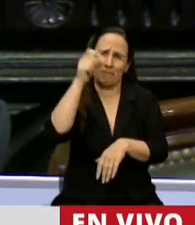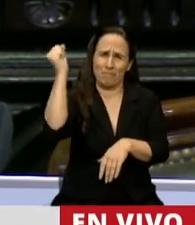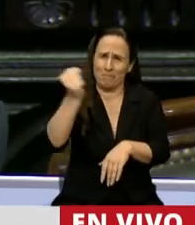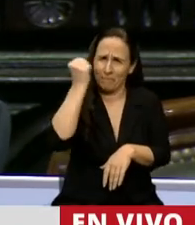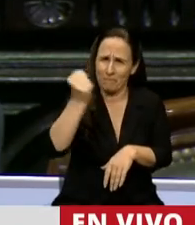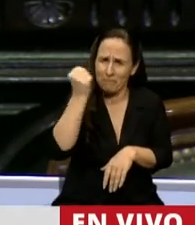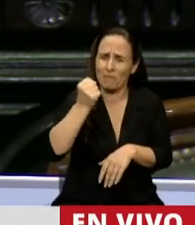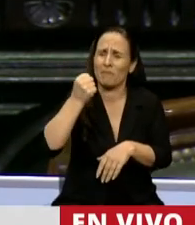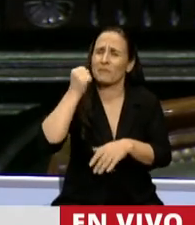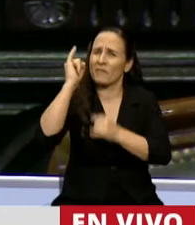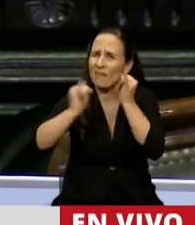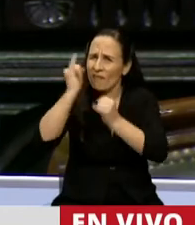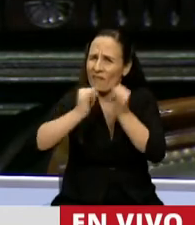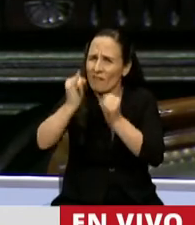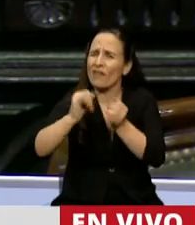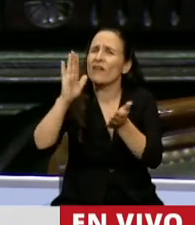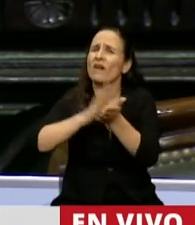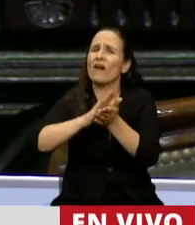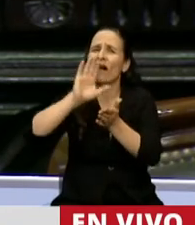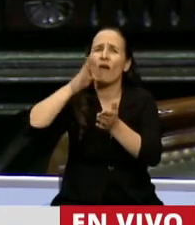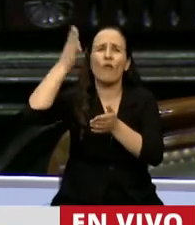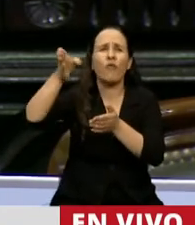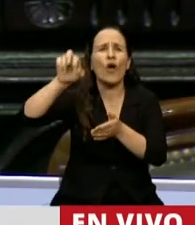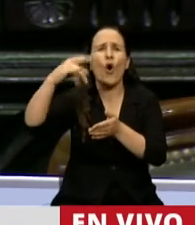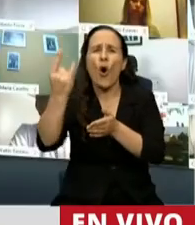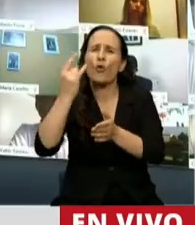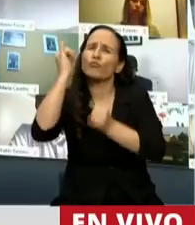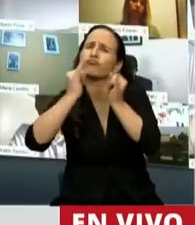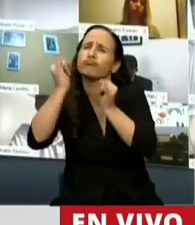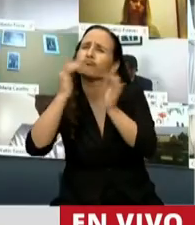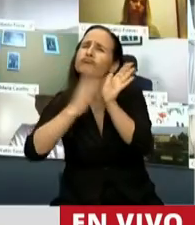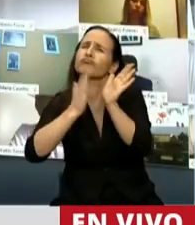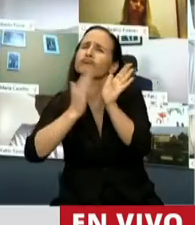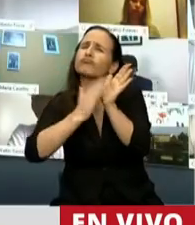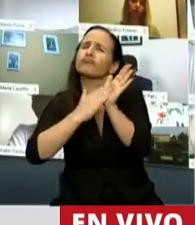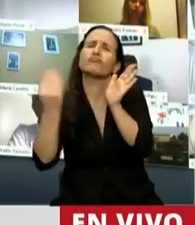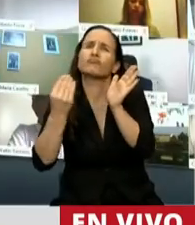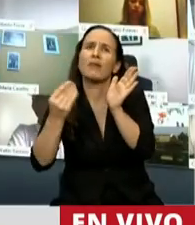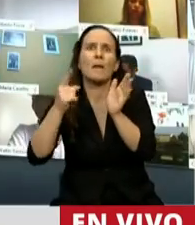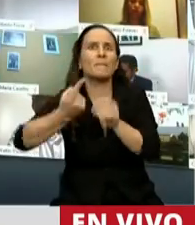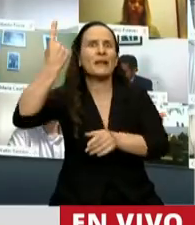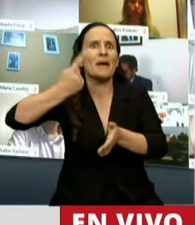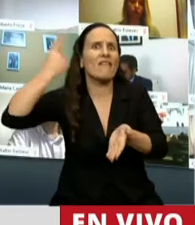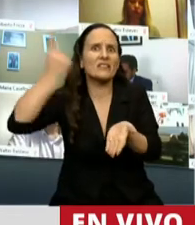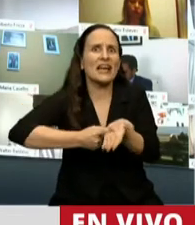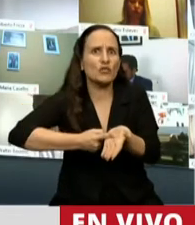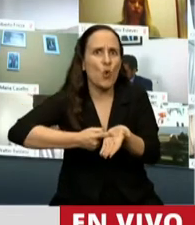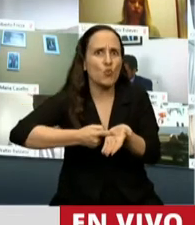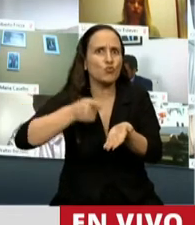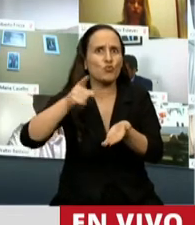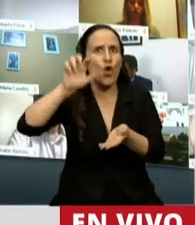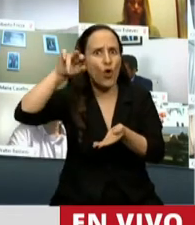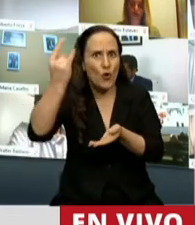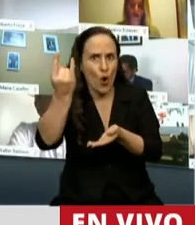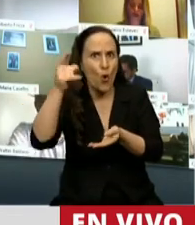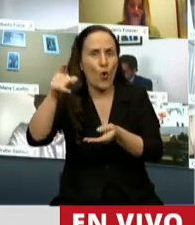la tesis argentina en las Naciones Unidas, se resolvió la primera resolución favorable en el ámbito de las Naciones